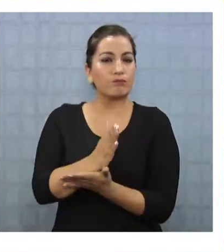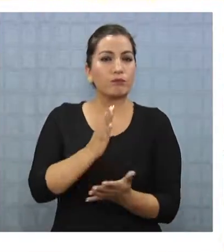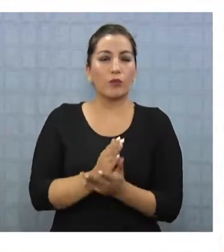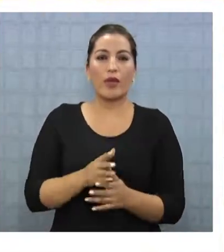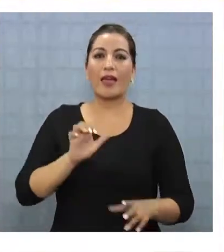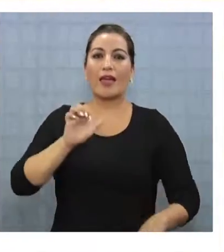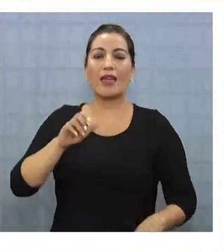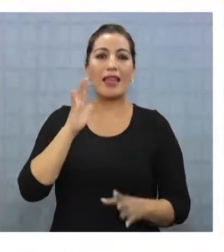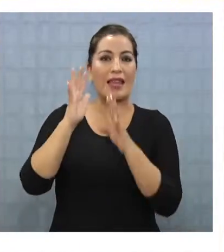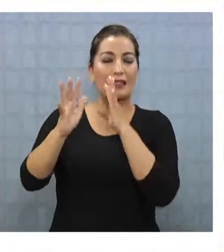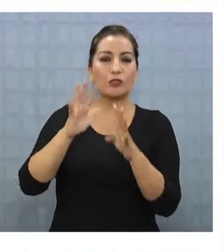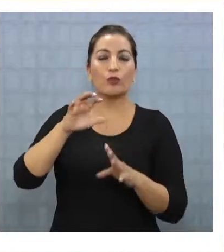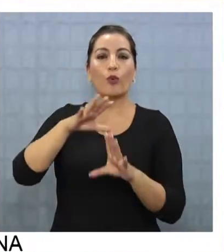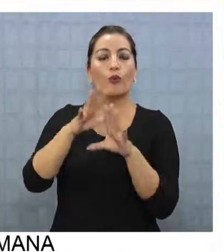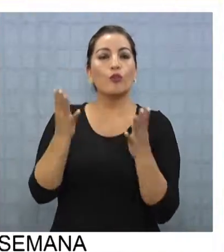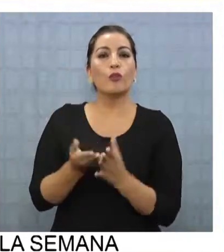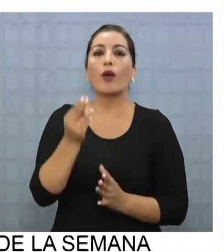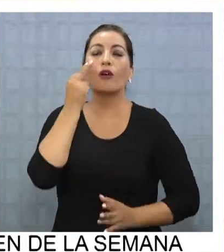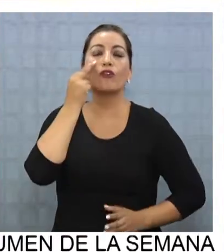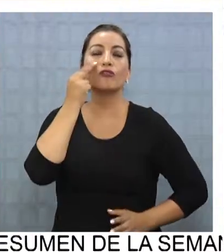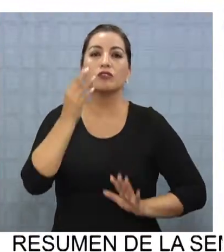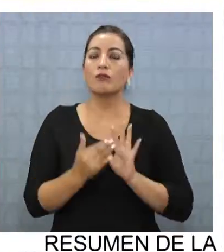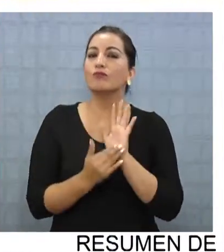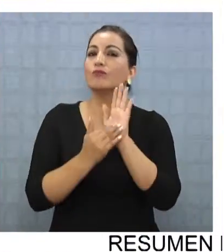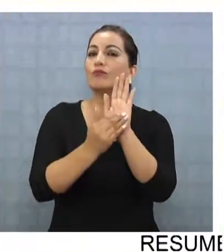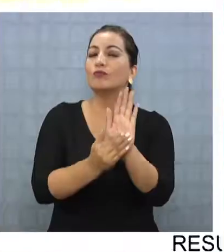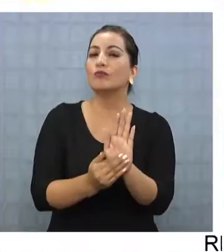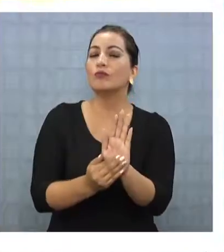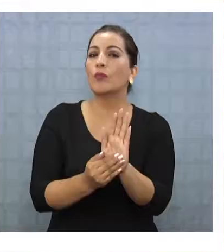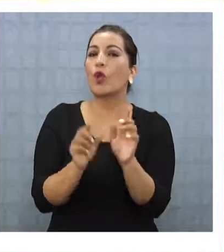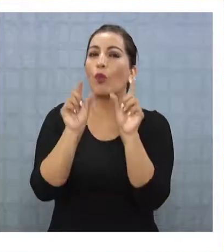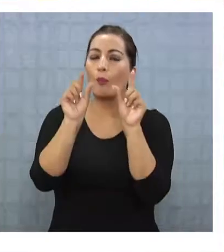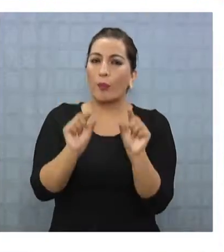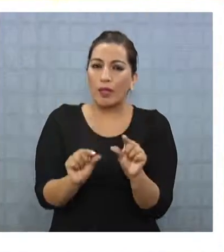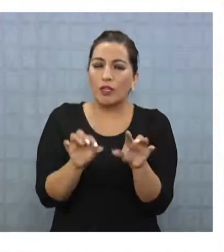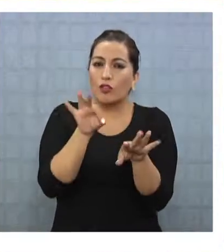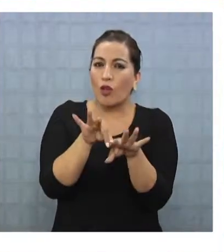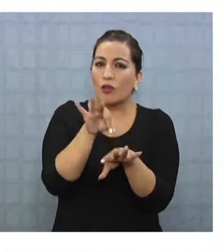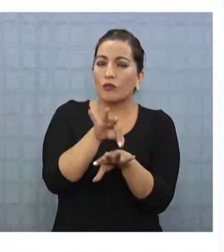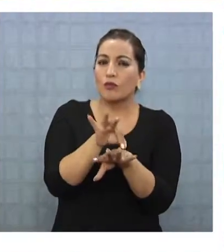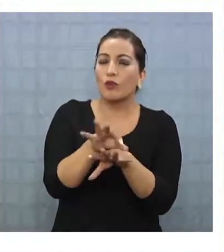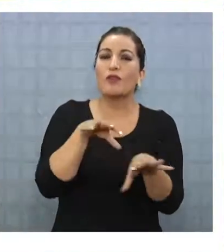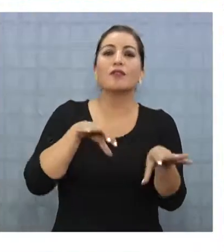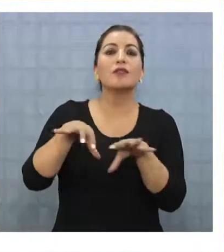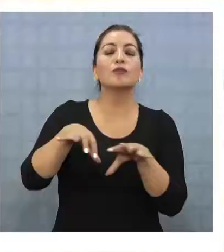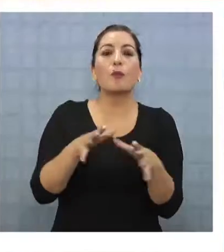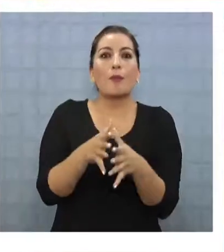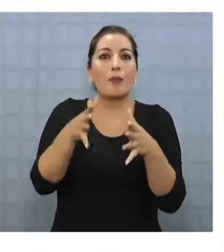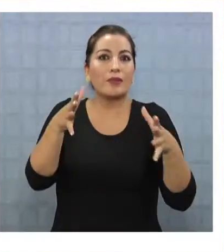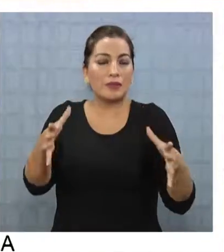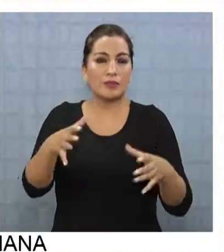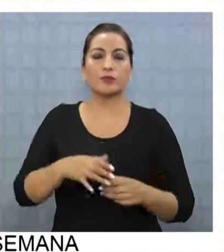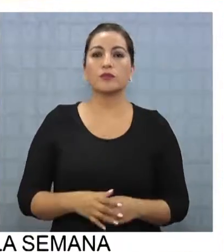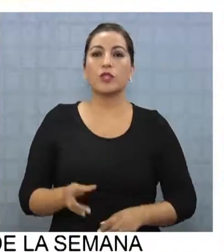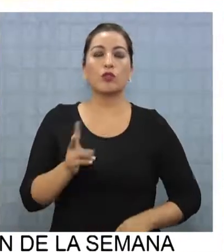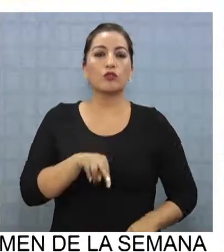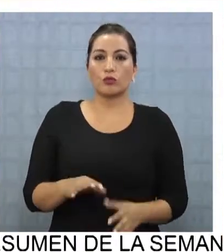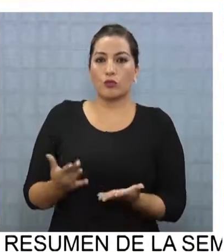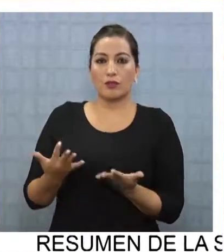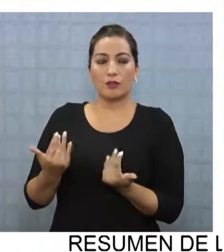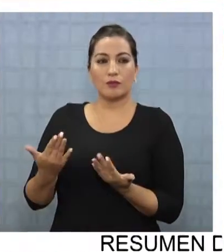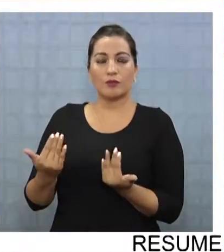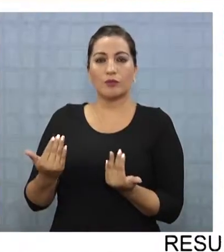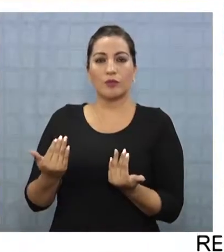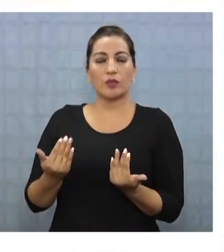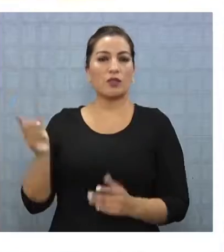en el lanzamiento de la Expo Mundo Rural para dar a conocer los productos de los pequeños agricultores en un evento de mayor proyección.